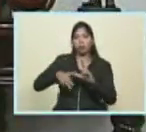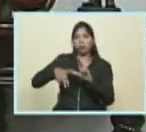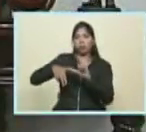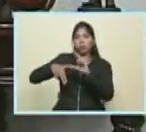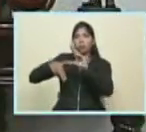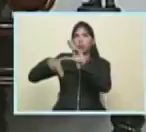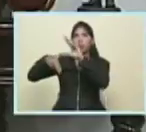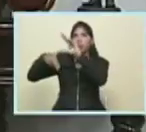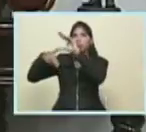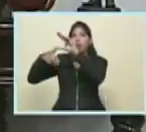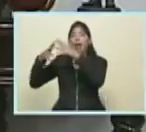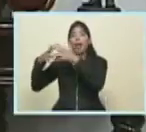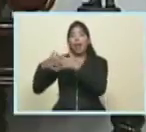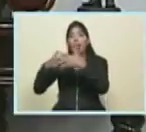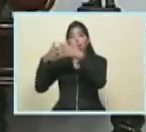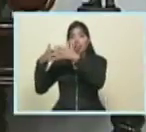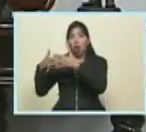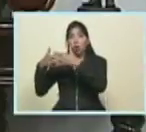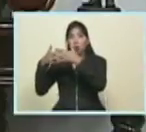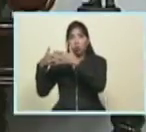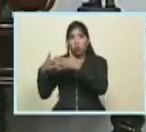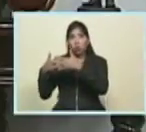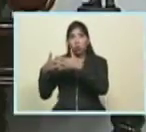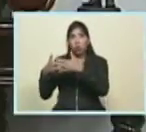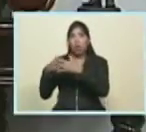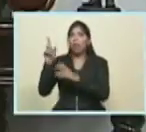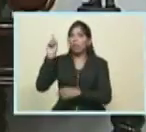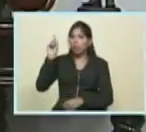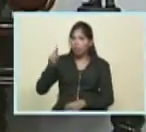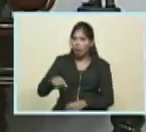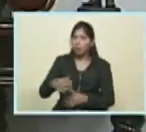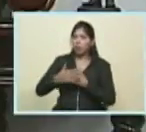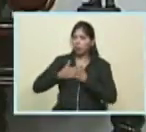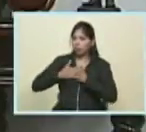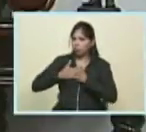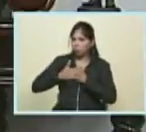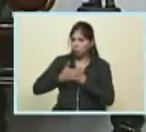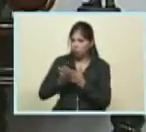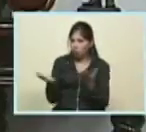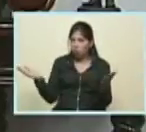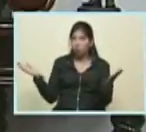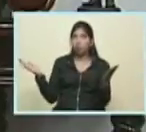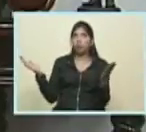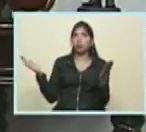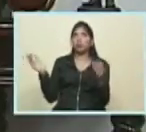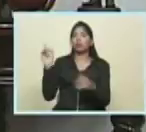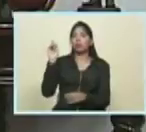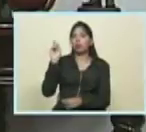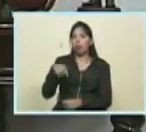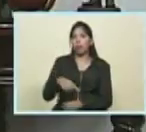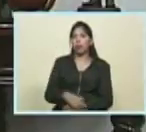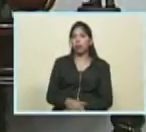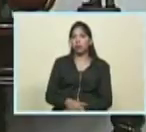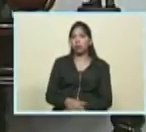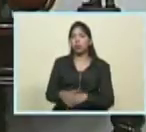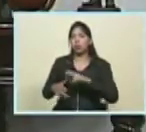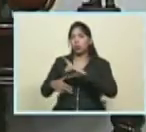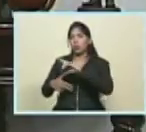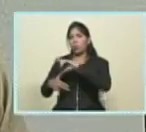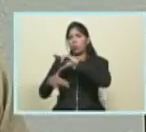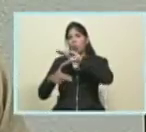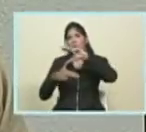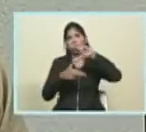También al pueblo de Estados Unidos, nosotros le damos toda nuestra solidaridad. En ocasión del huracán